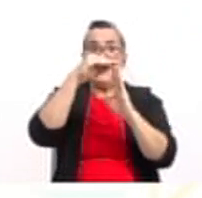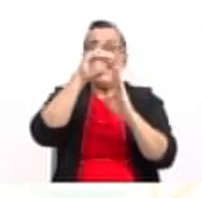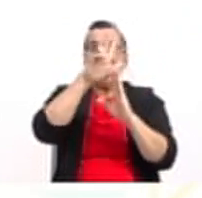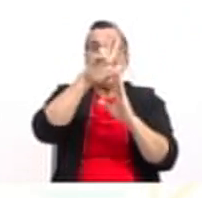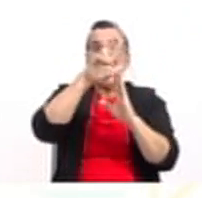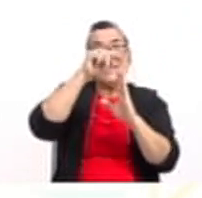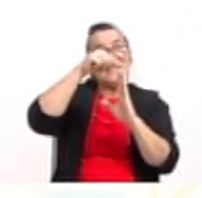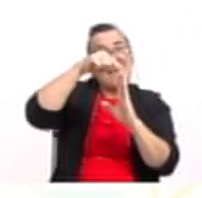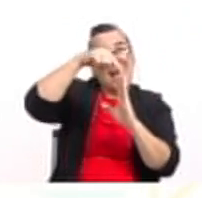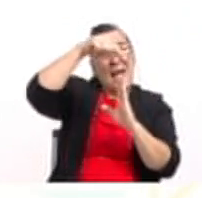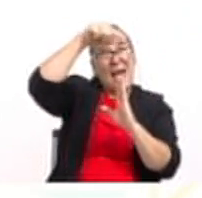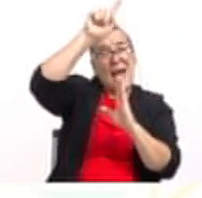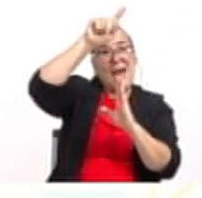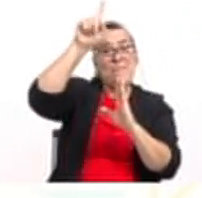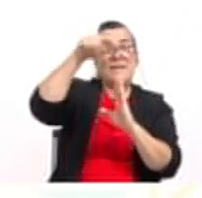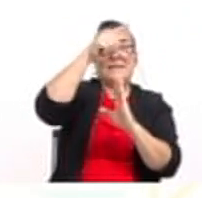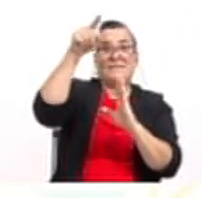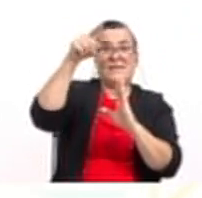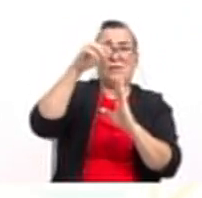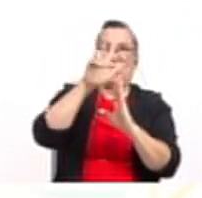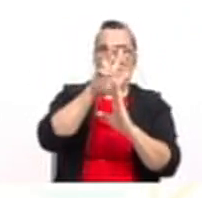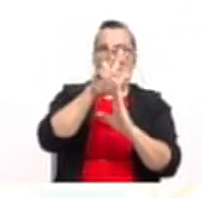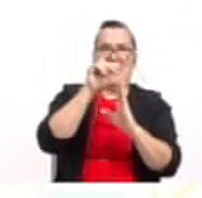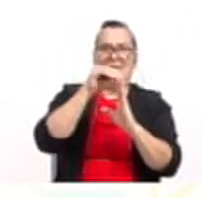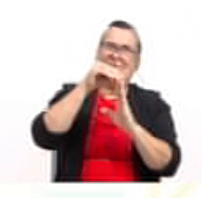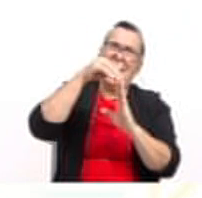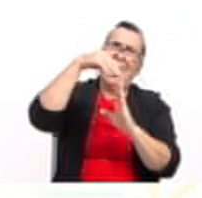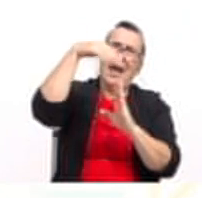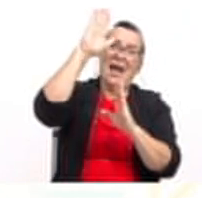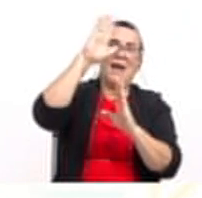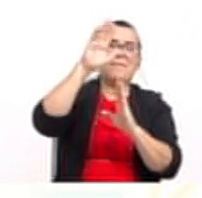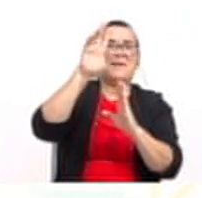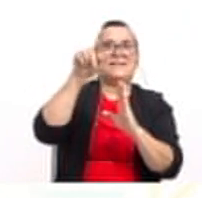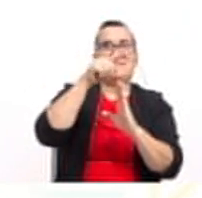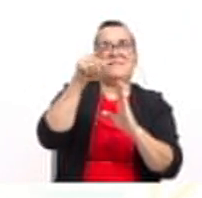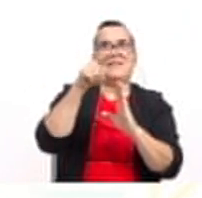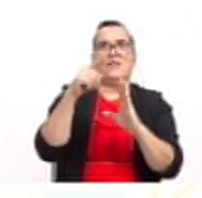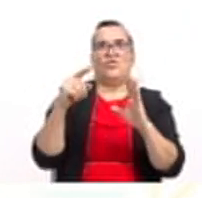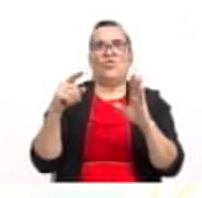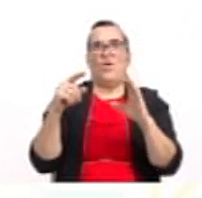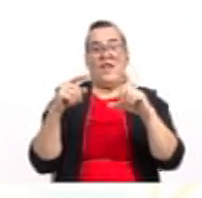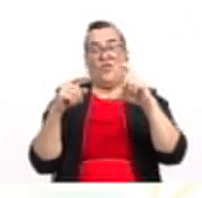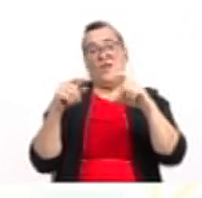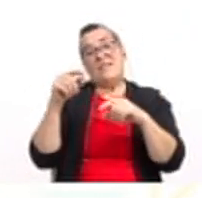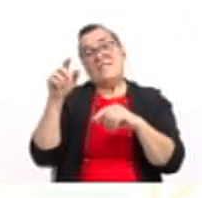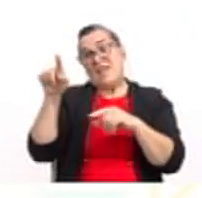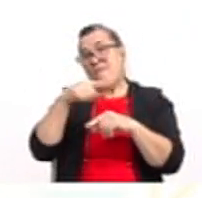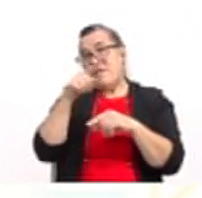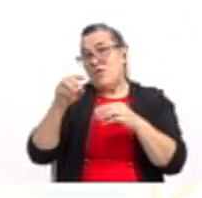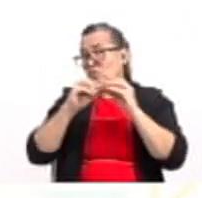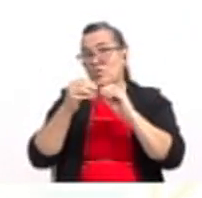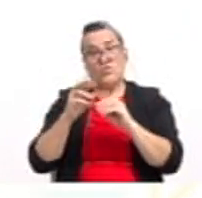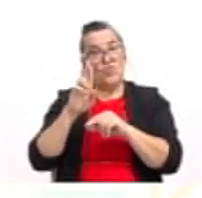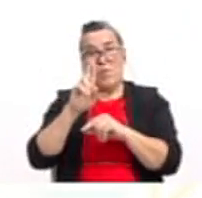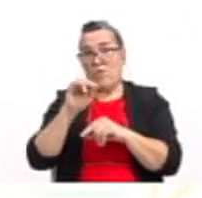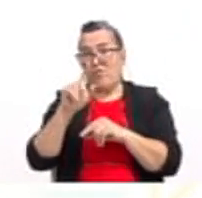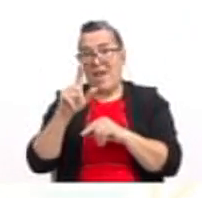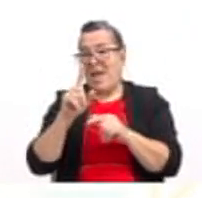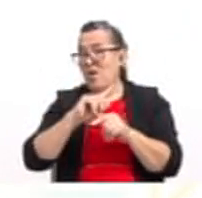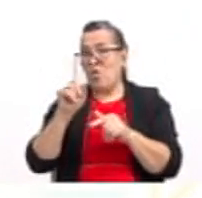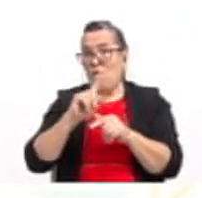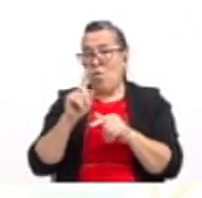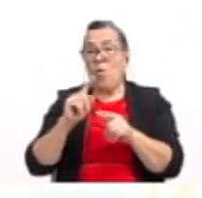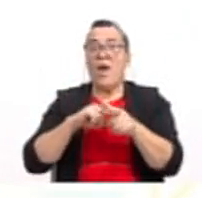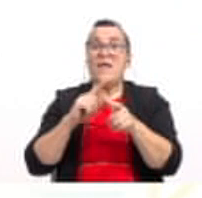infinito. Es decir, de 3 cerrado a más infinito. Infinito, recuerden, no es un número real. No